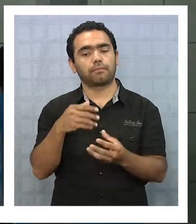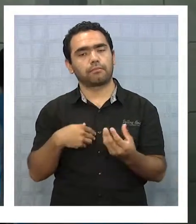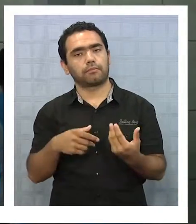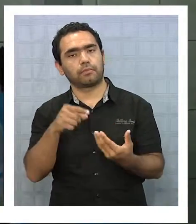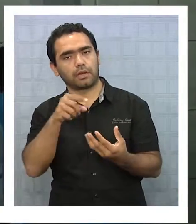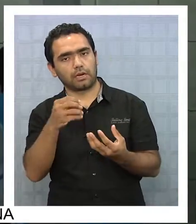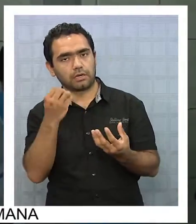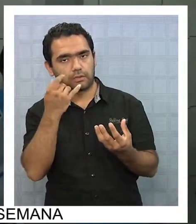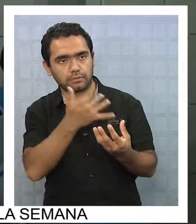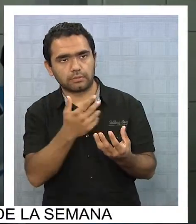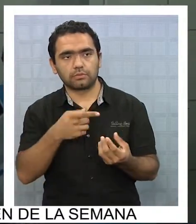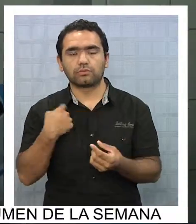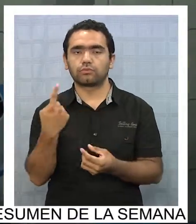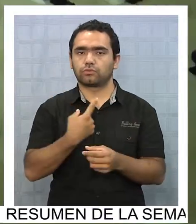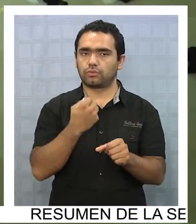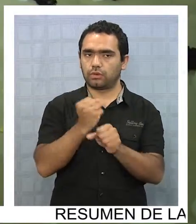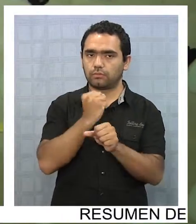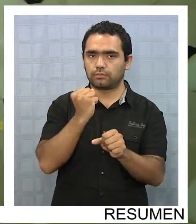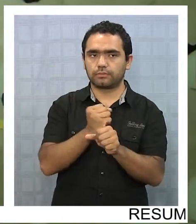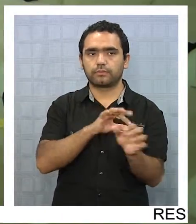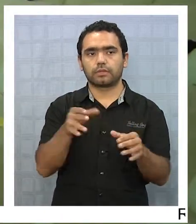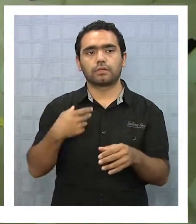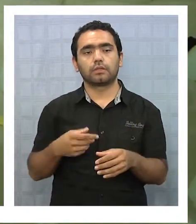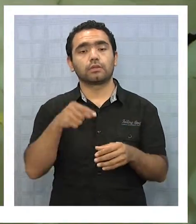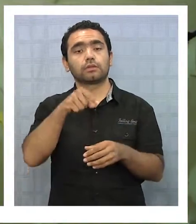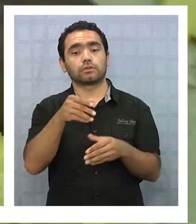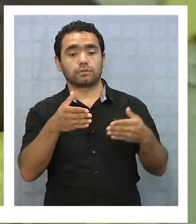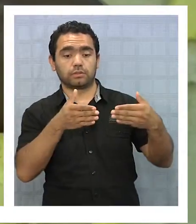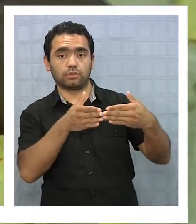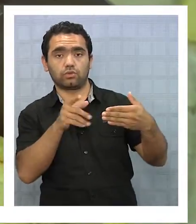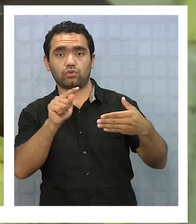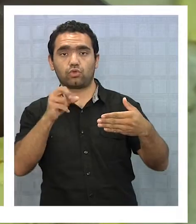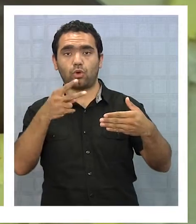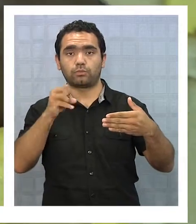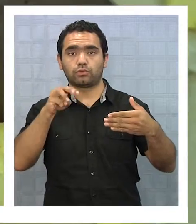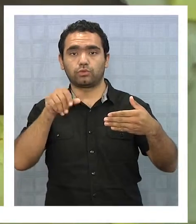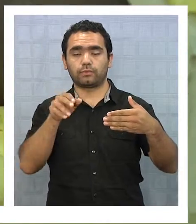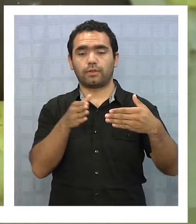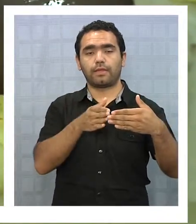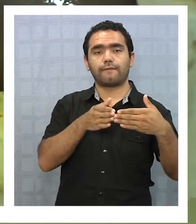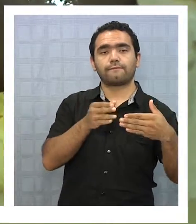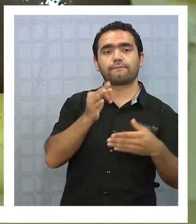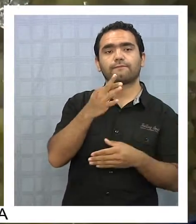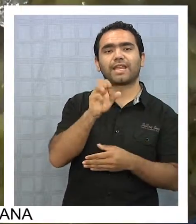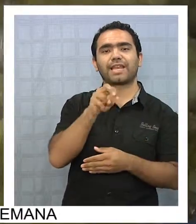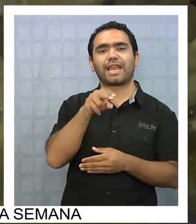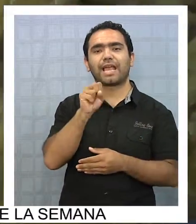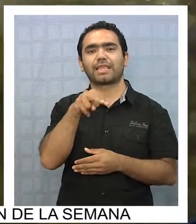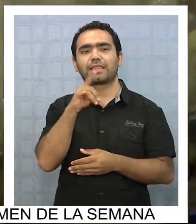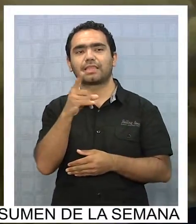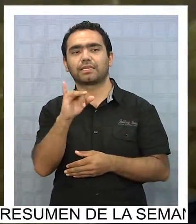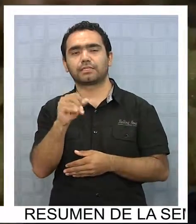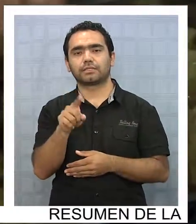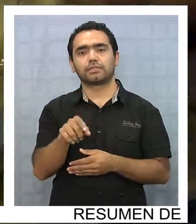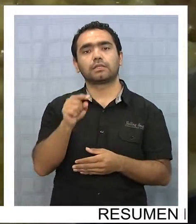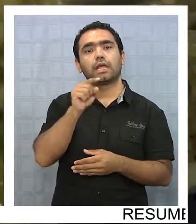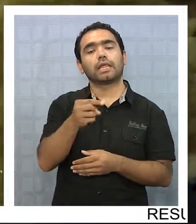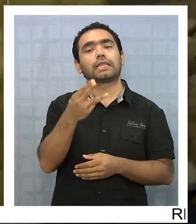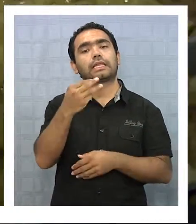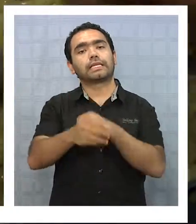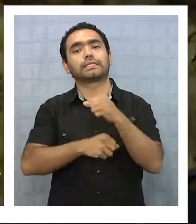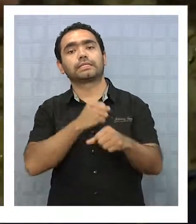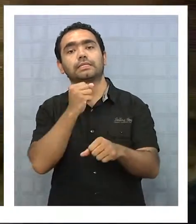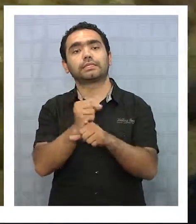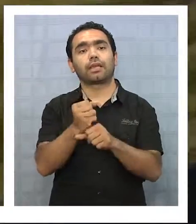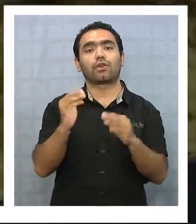fresco. Nosotros vamos trabajando en línea. Ubicada en la esquina de Thompson y Arturo Fernández, la casa de la empanada lleva 13 años de